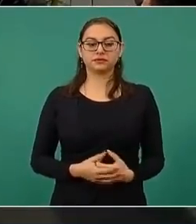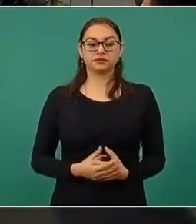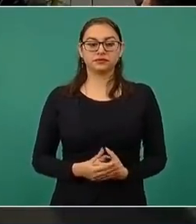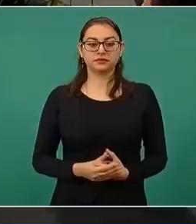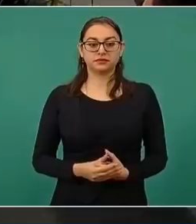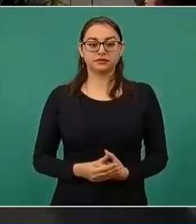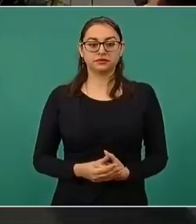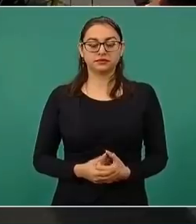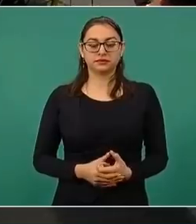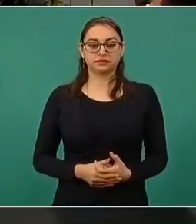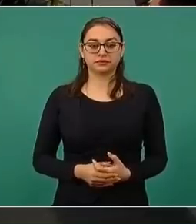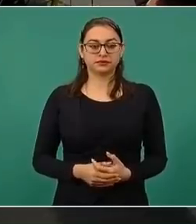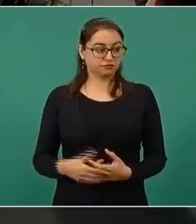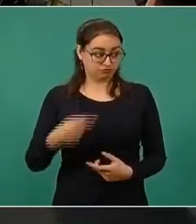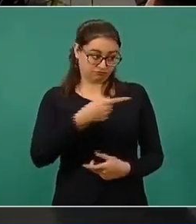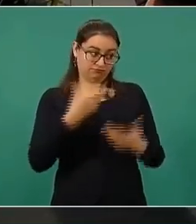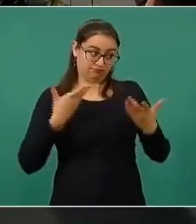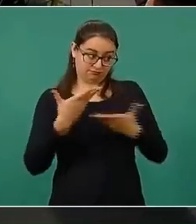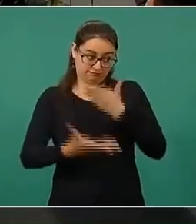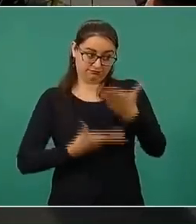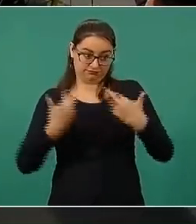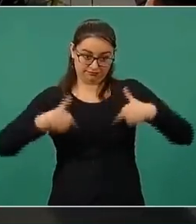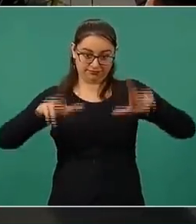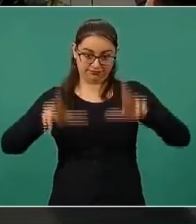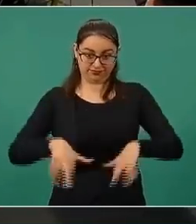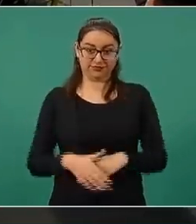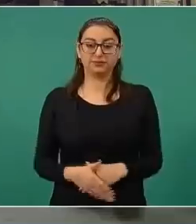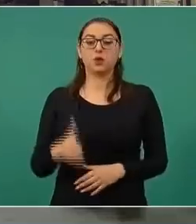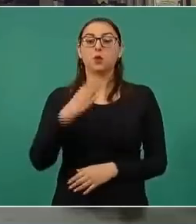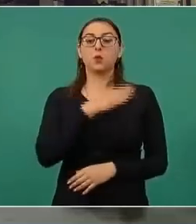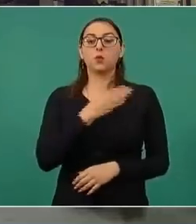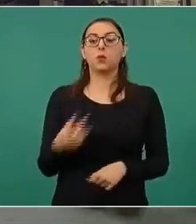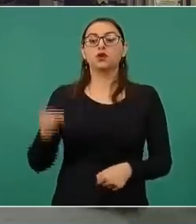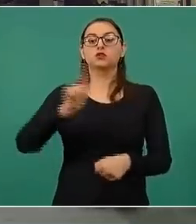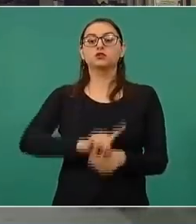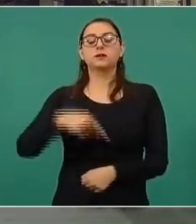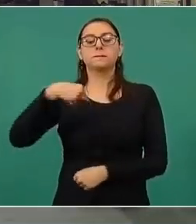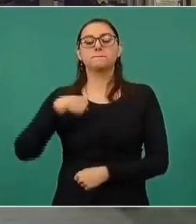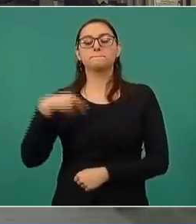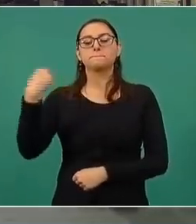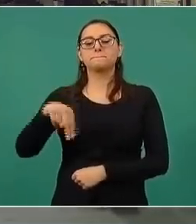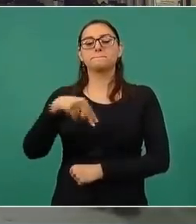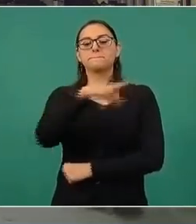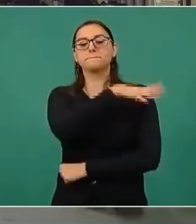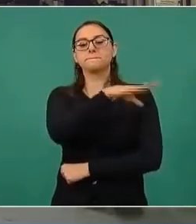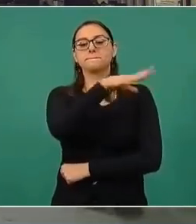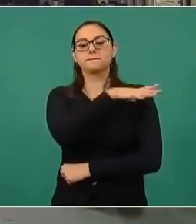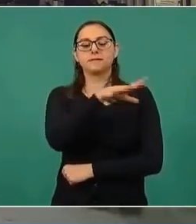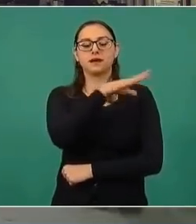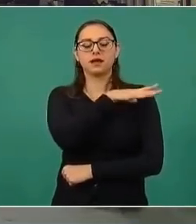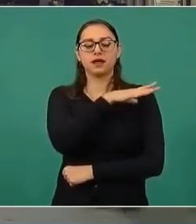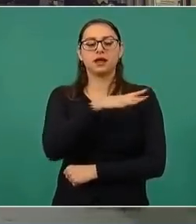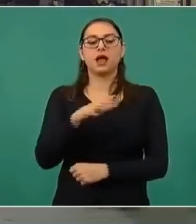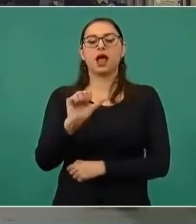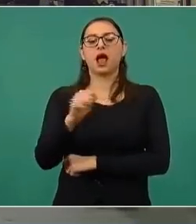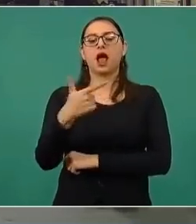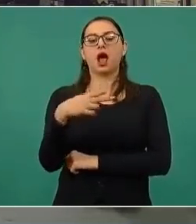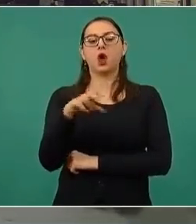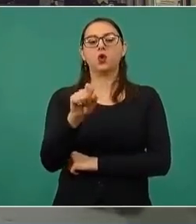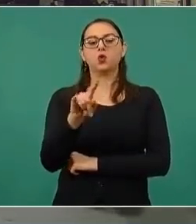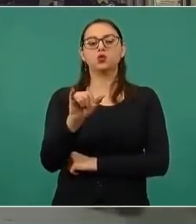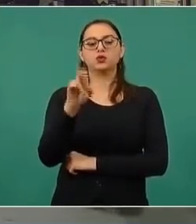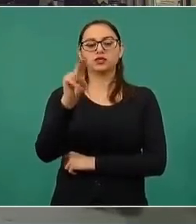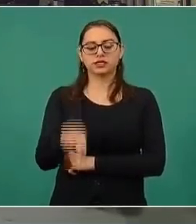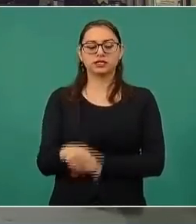presenta porque como vino en representación. Sí, muy buenos días, yo soy el general de División Diploma de Estado Mayor Agustín Radilla